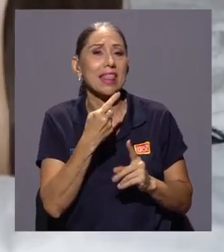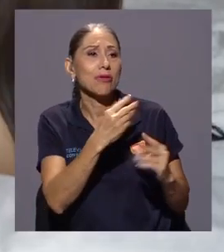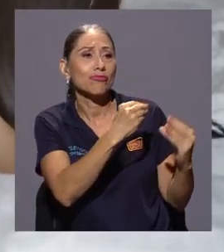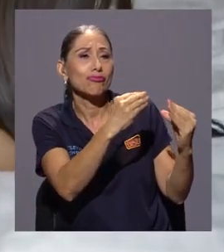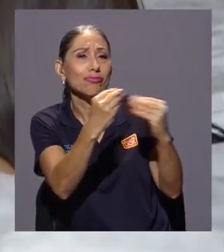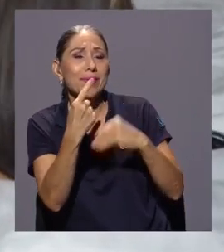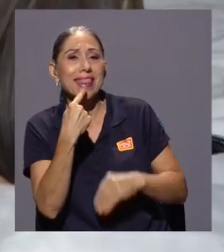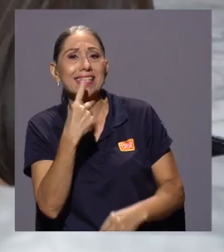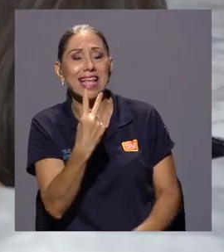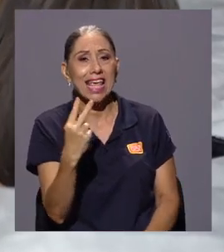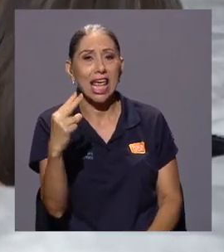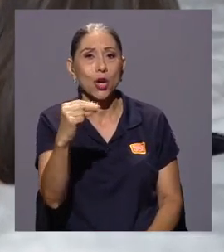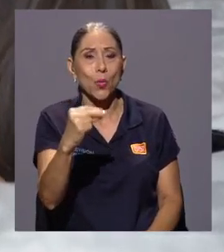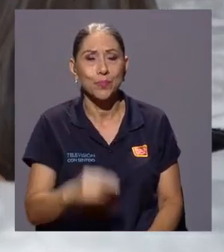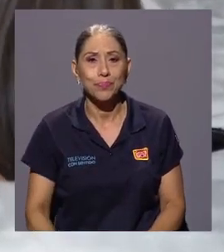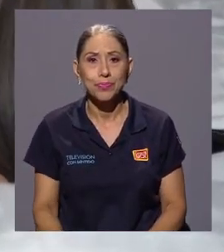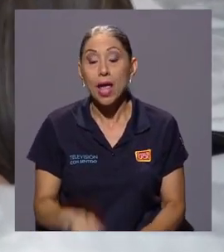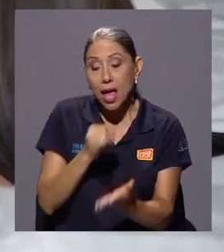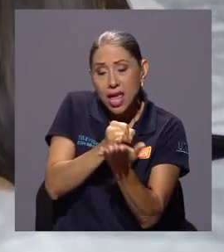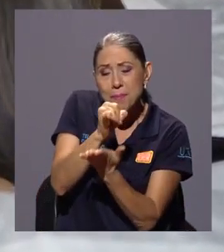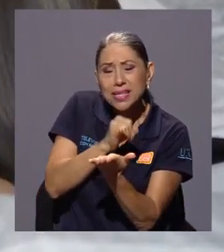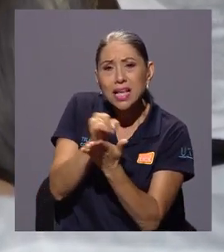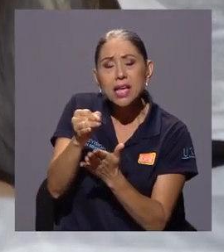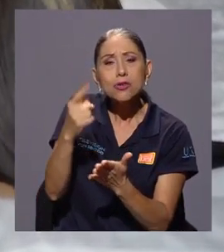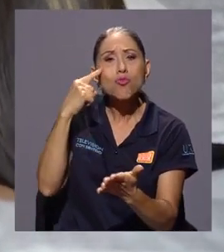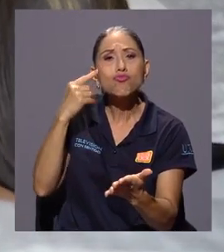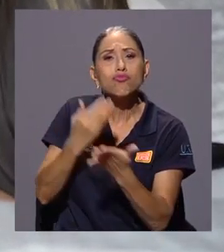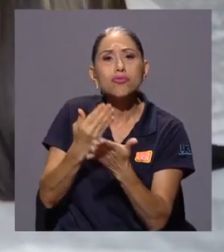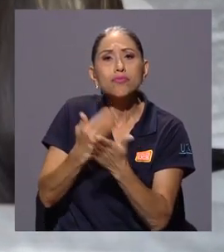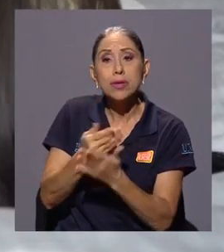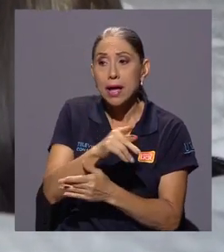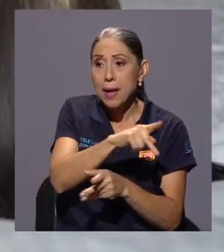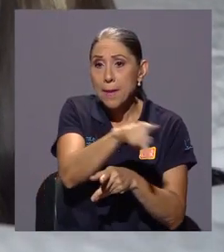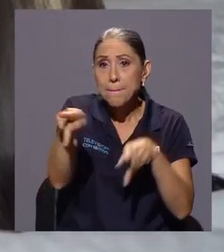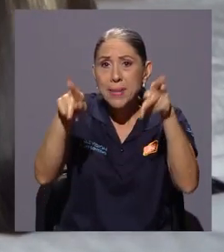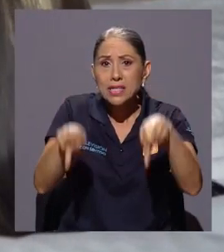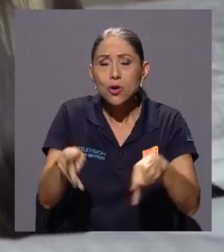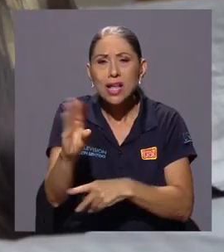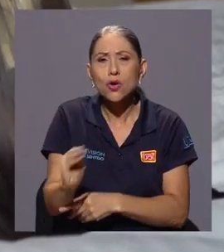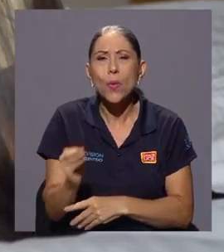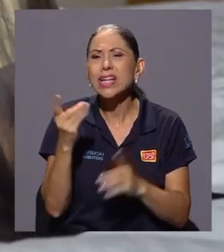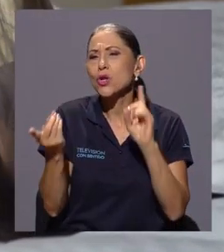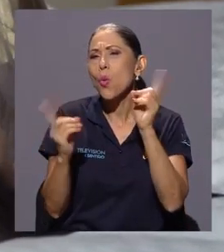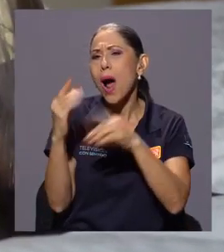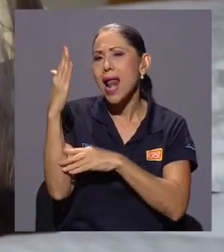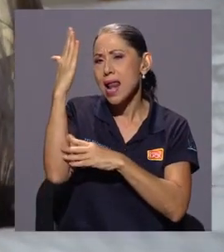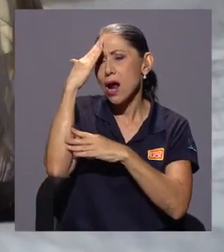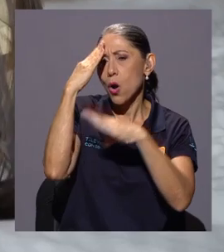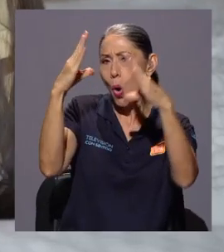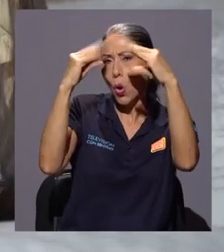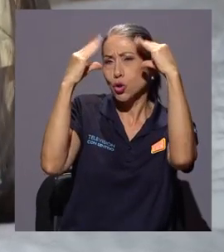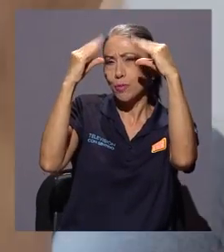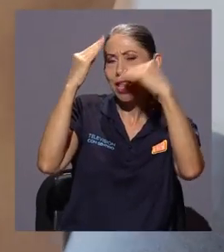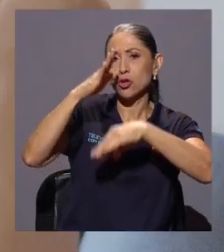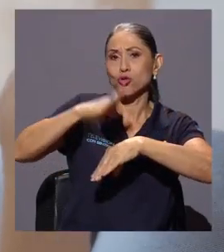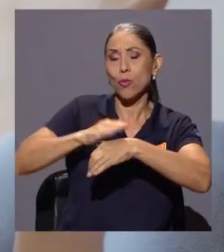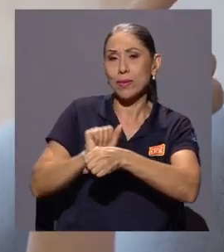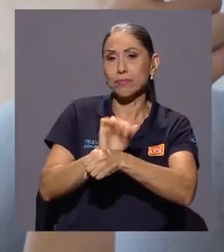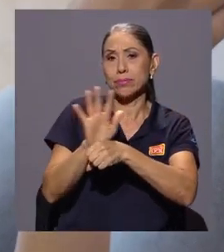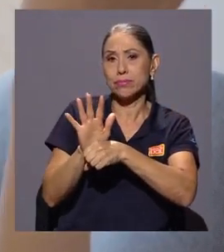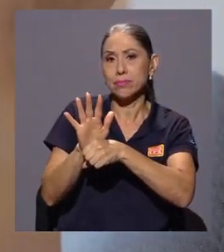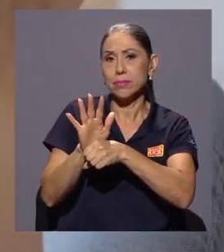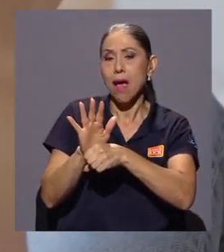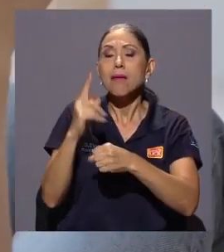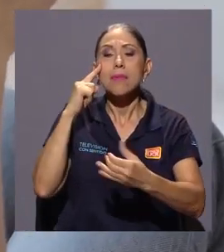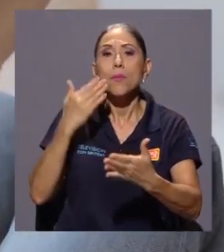La investigación identificó los conocimientos que tenían las personas jóvenes alrededor de la COVID-19, sus